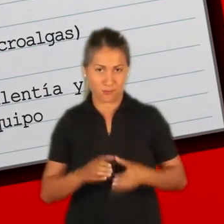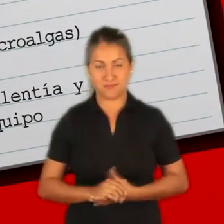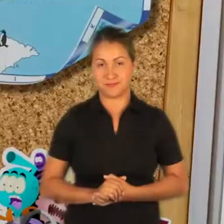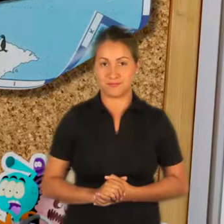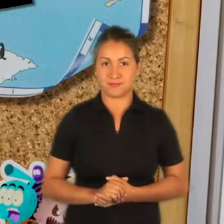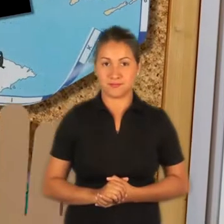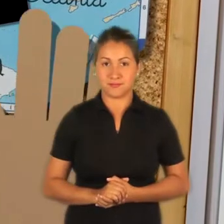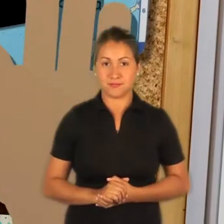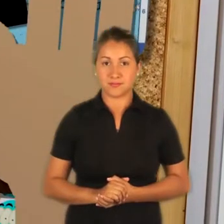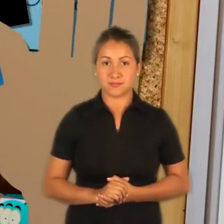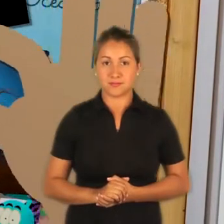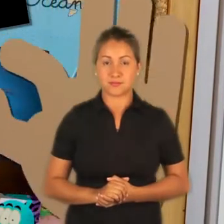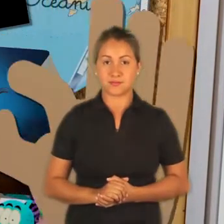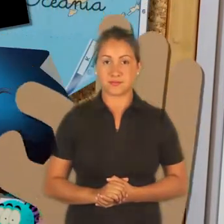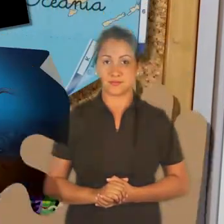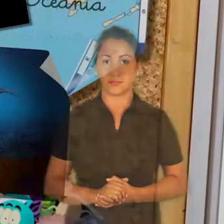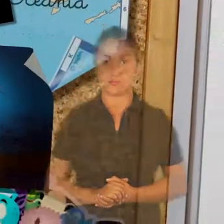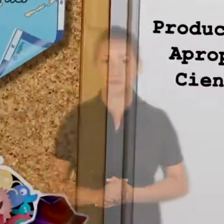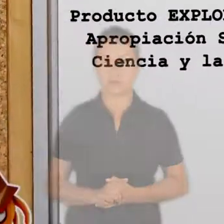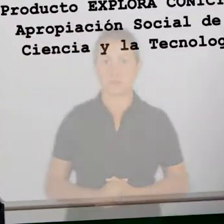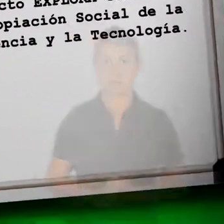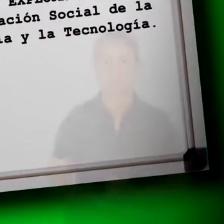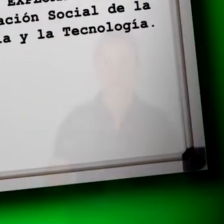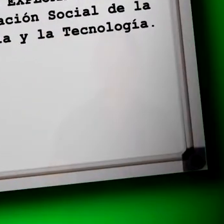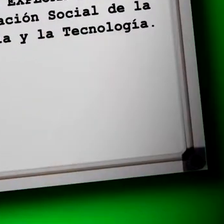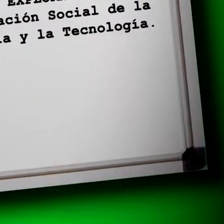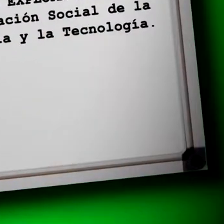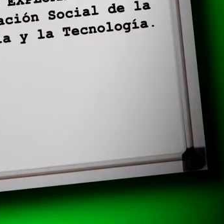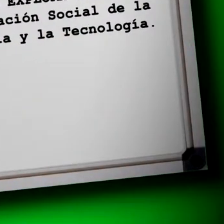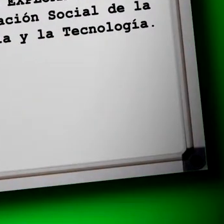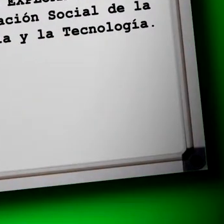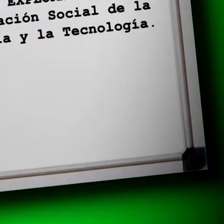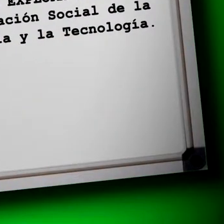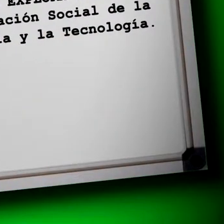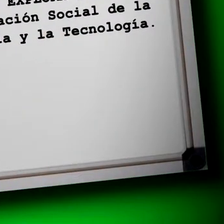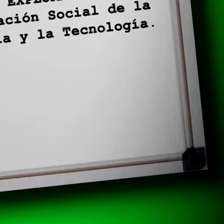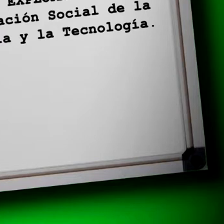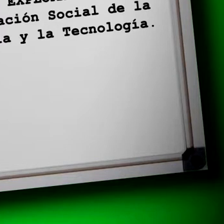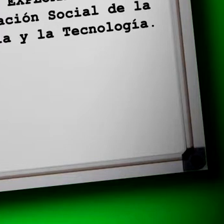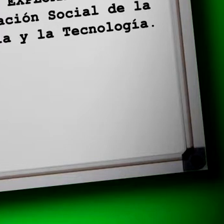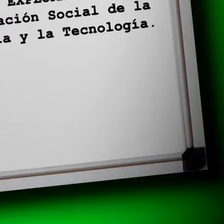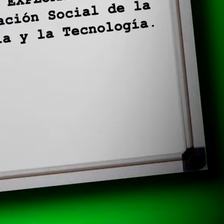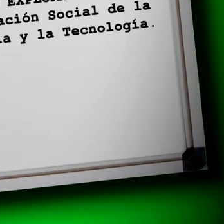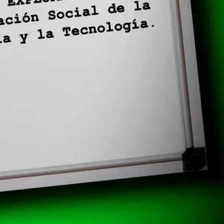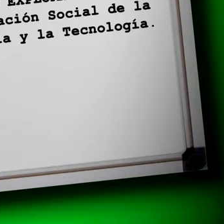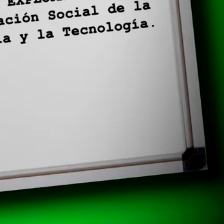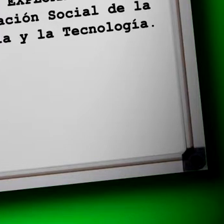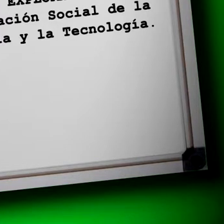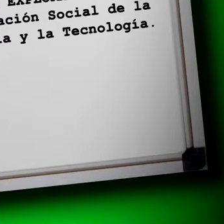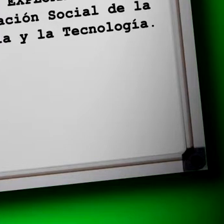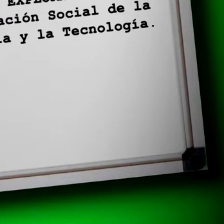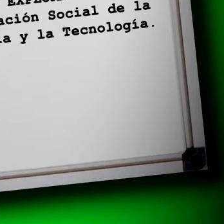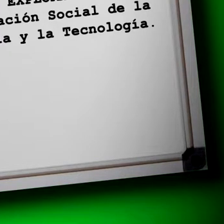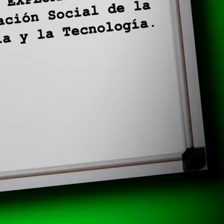Una mano toma la foto y la pega en un diario mural. Aparecen los créditos finales. Las aventuras de Aucafe es una serie desarrollada en el